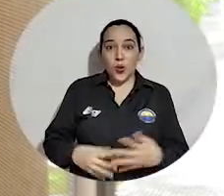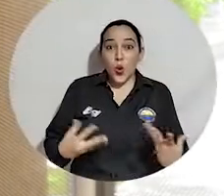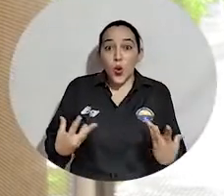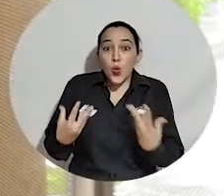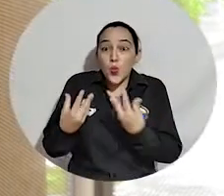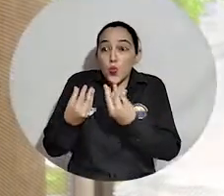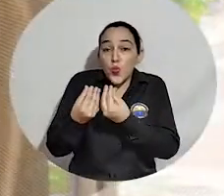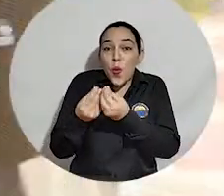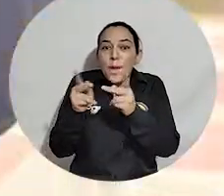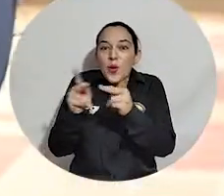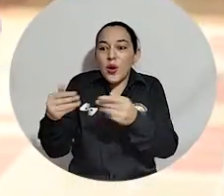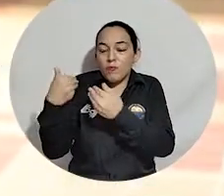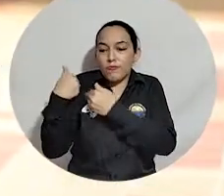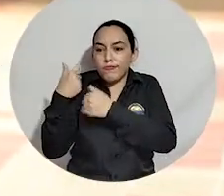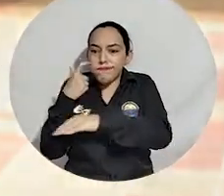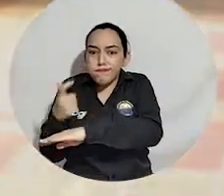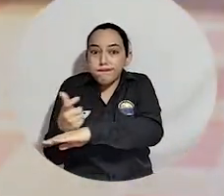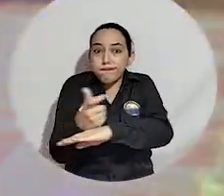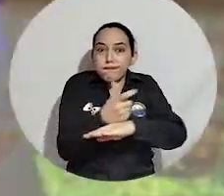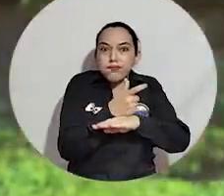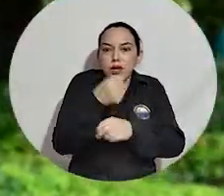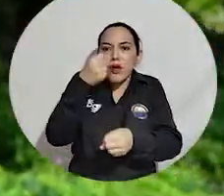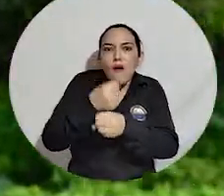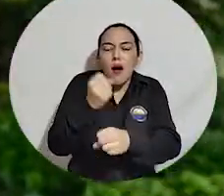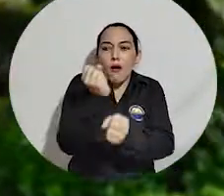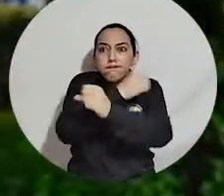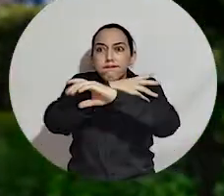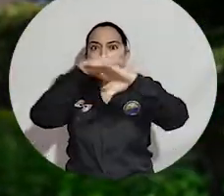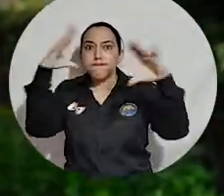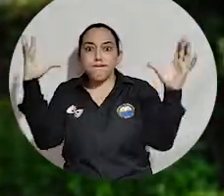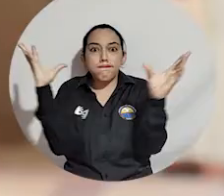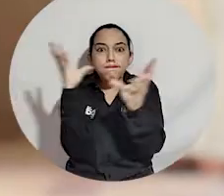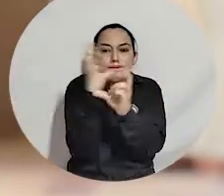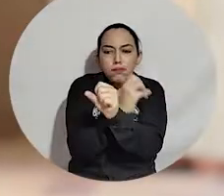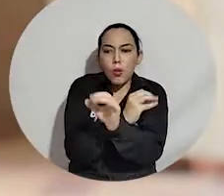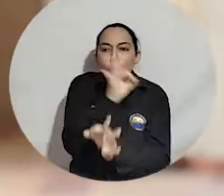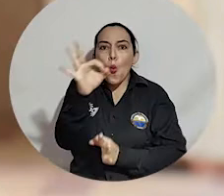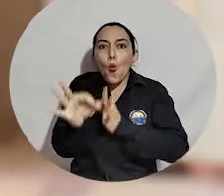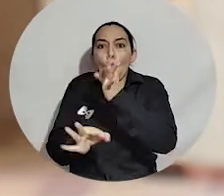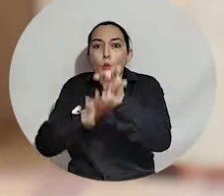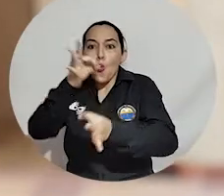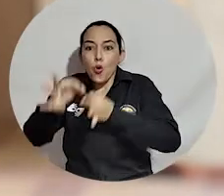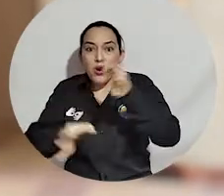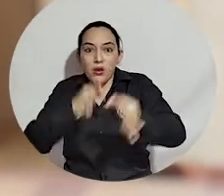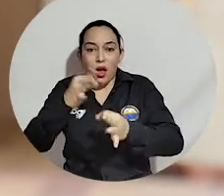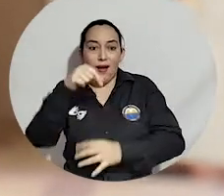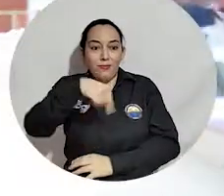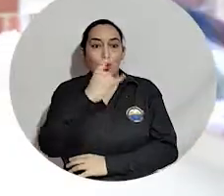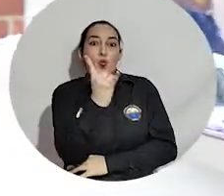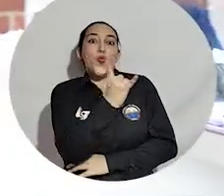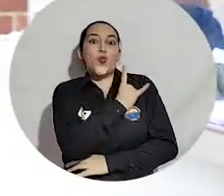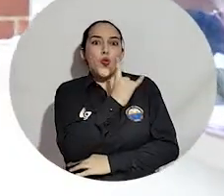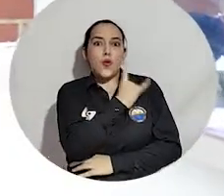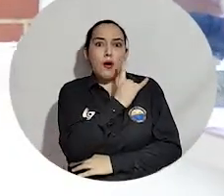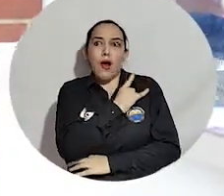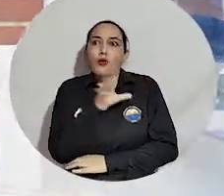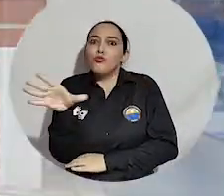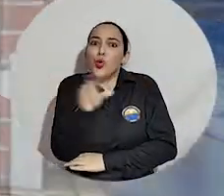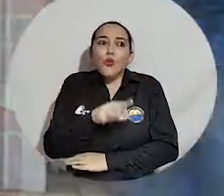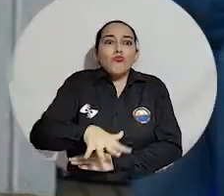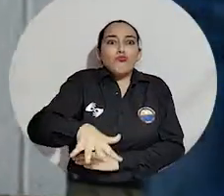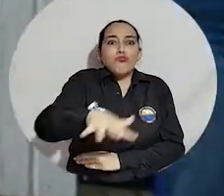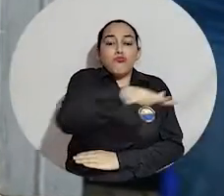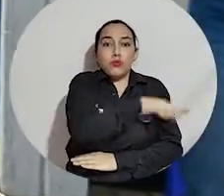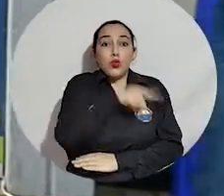De día y de noche, los conserjes de la Universidad del Magdalena están disponibles para cuidar de la infraestructura y la comunidad académica.